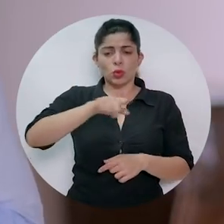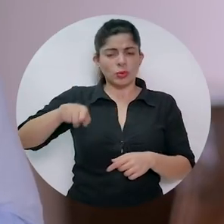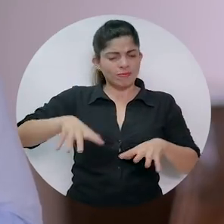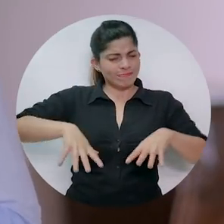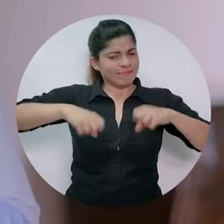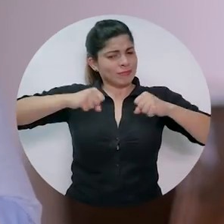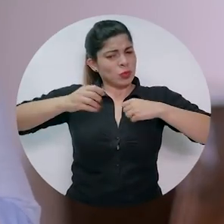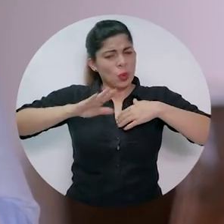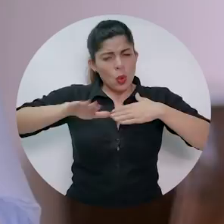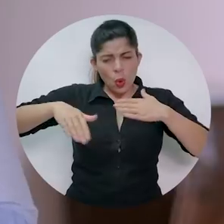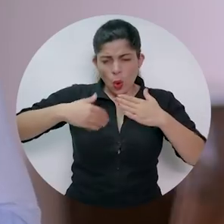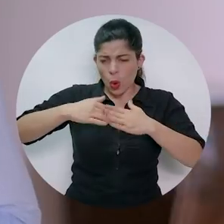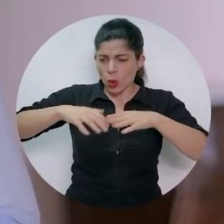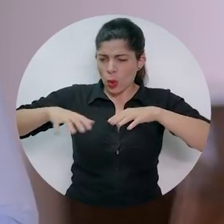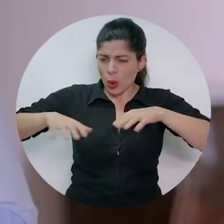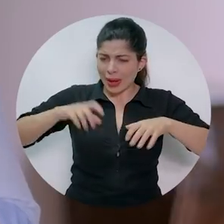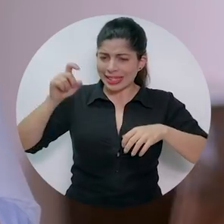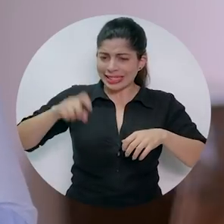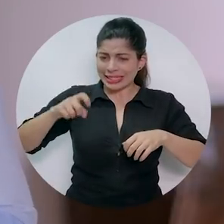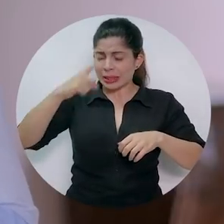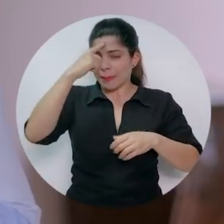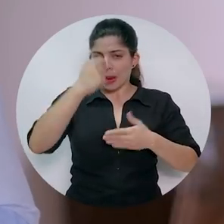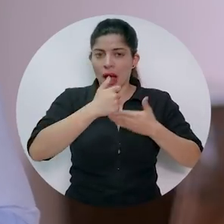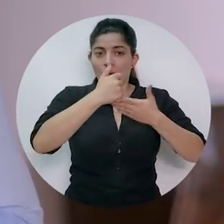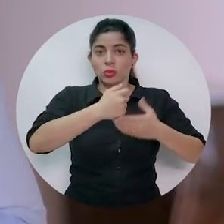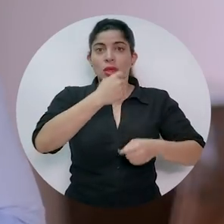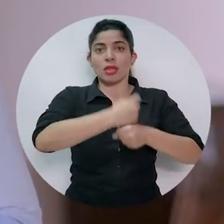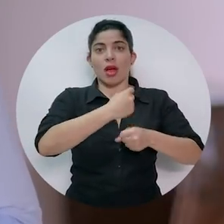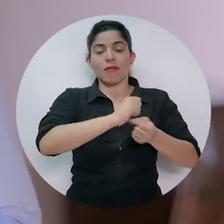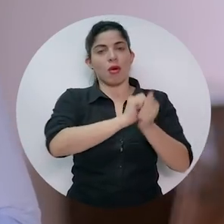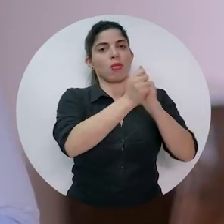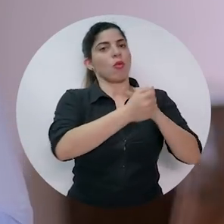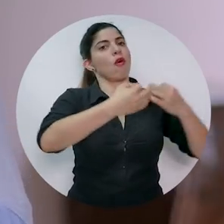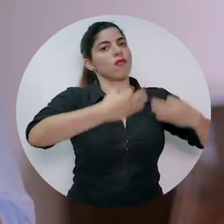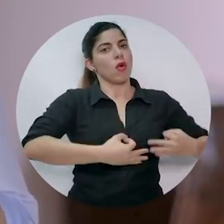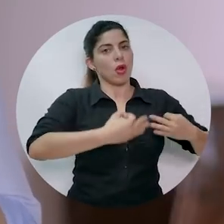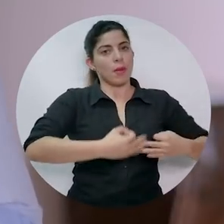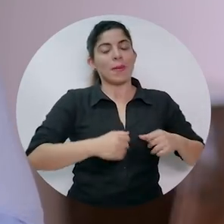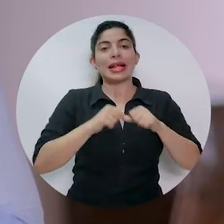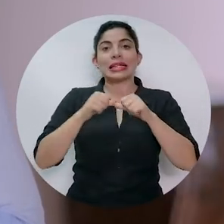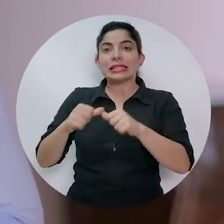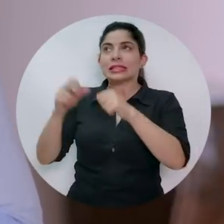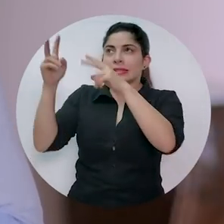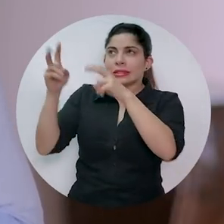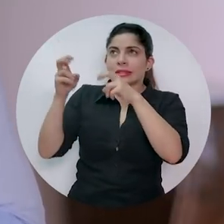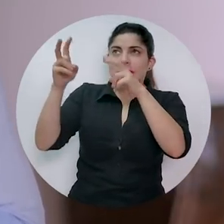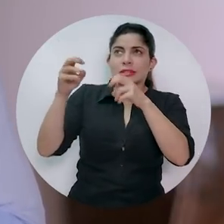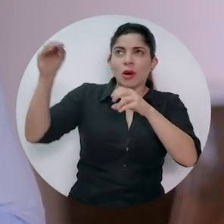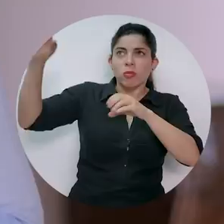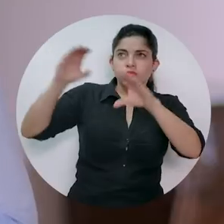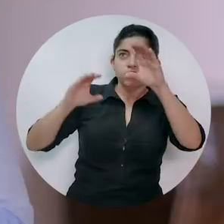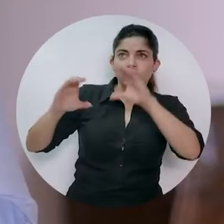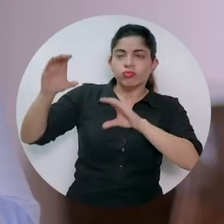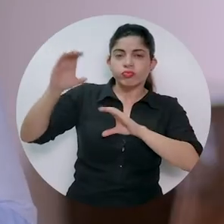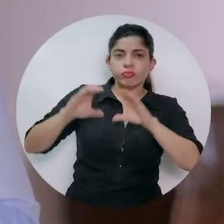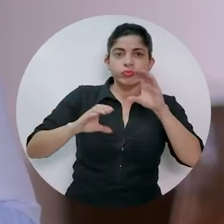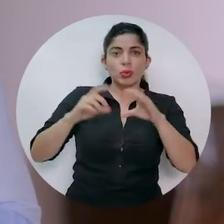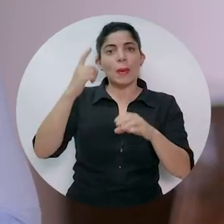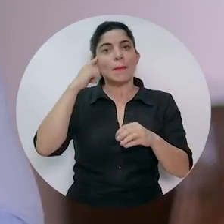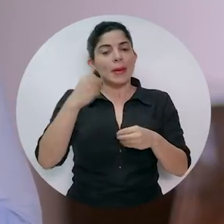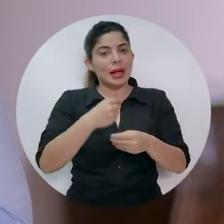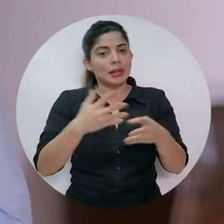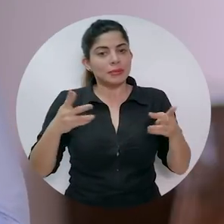que tomen las acciones necesarias para ayudar a formalizar trabajos, para que sigamos atrayendo inversiones, para